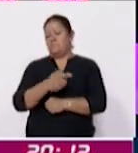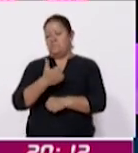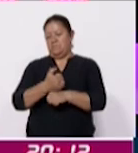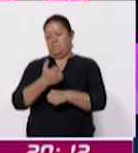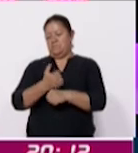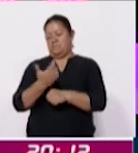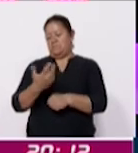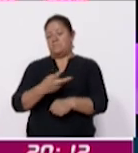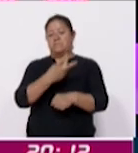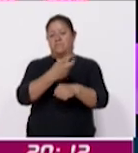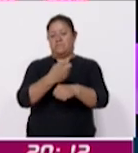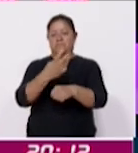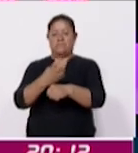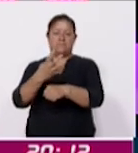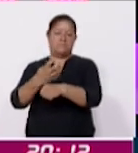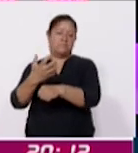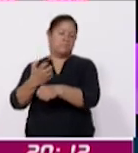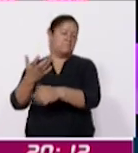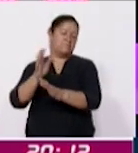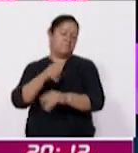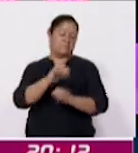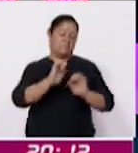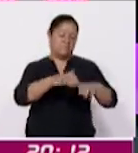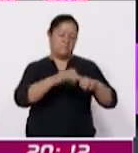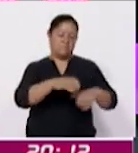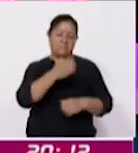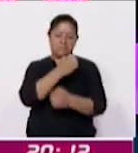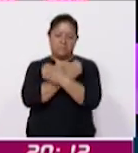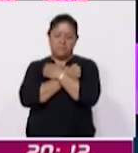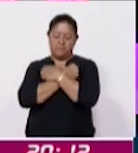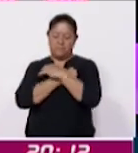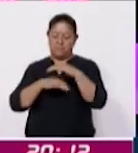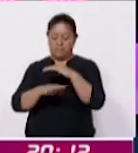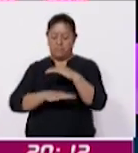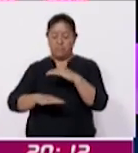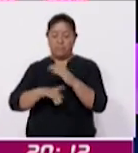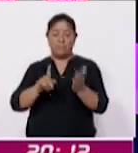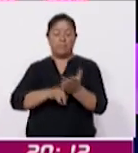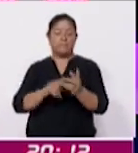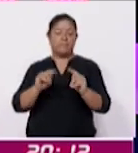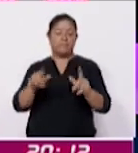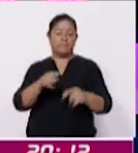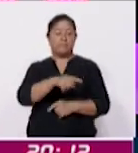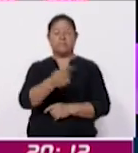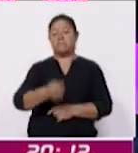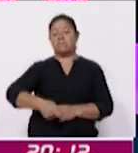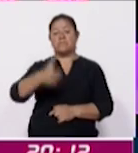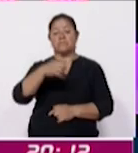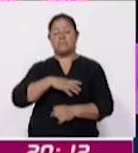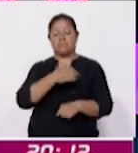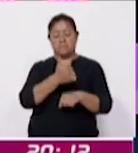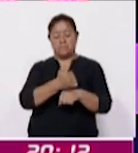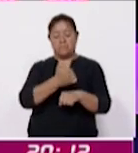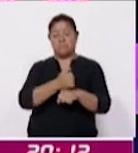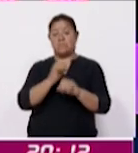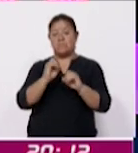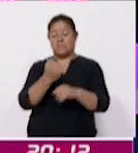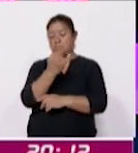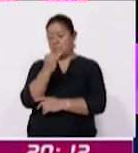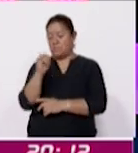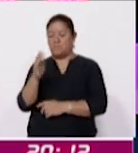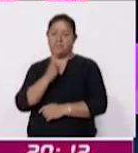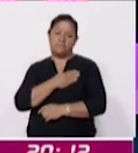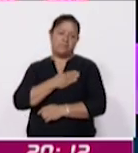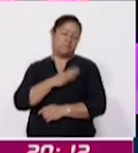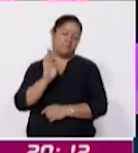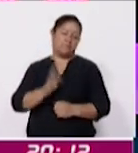instituciones de educación básica en el estado de Tlaxcala y quienes por primera vez entran a la primaria o al preescolar. Y bueno, los